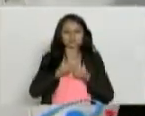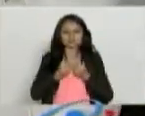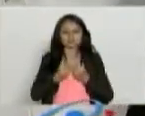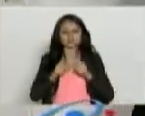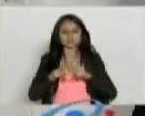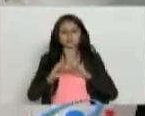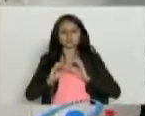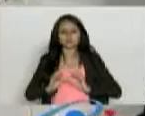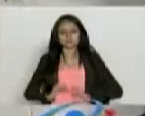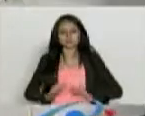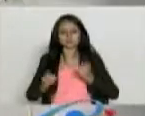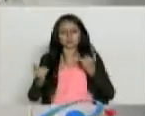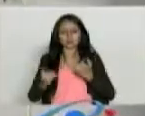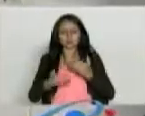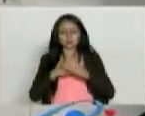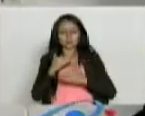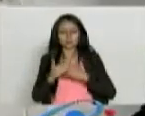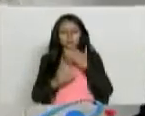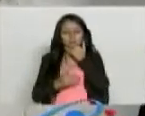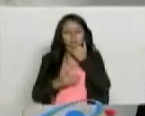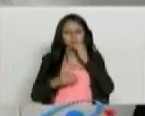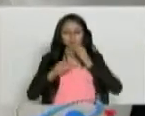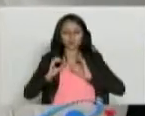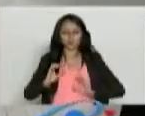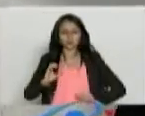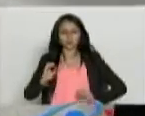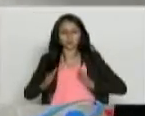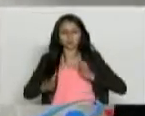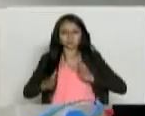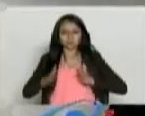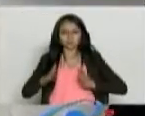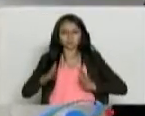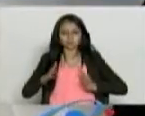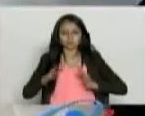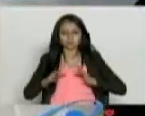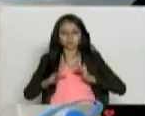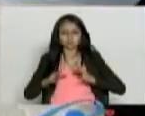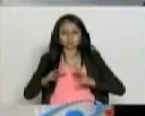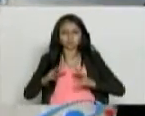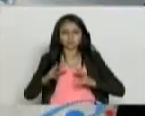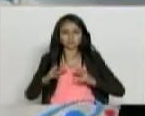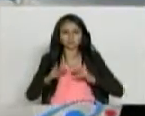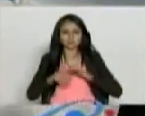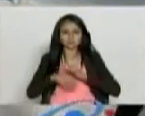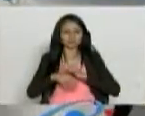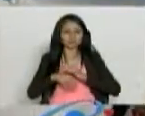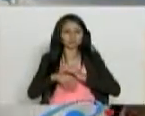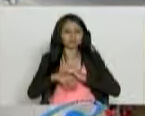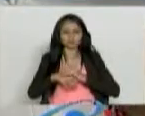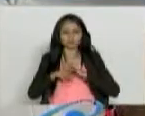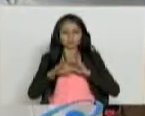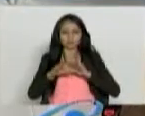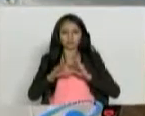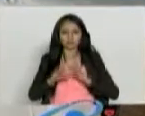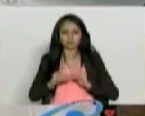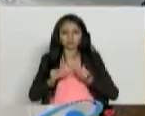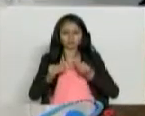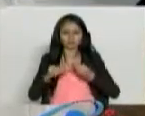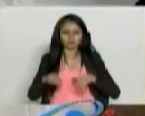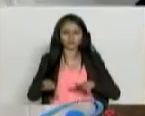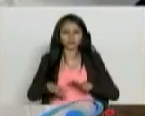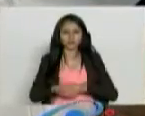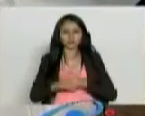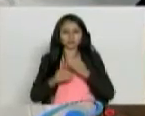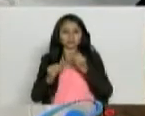a perder cierta movilidad de sus músculos, como muchas patologías degenerativas